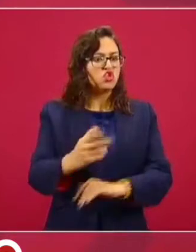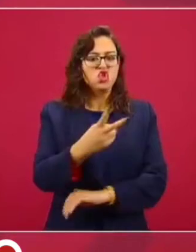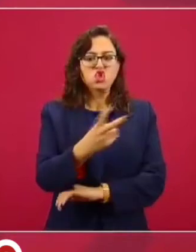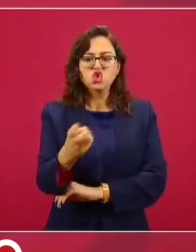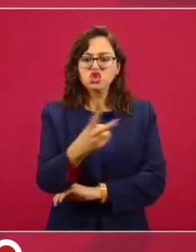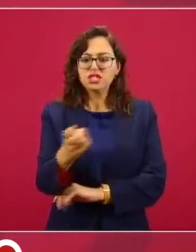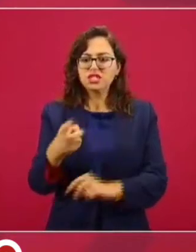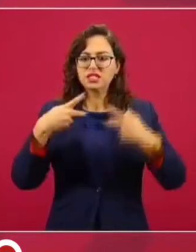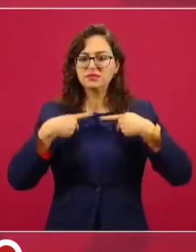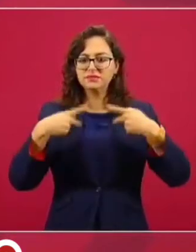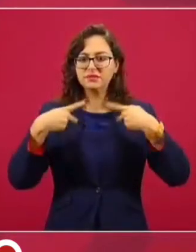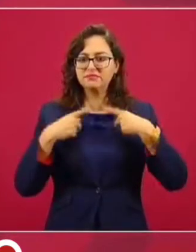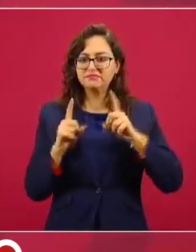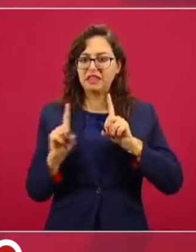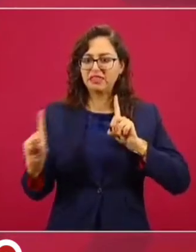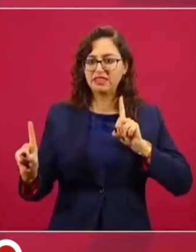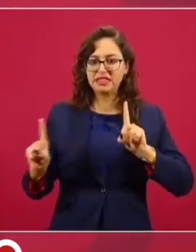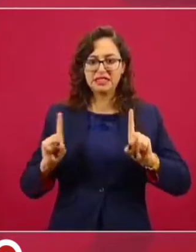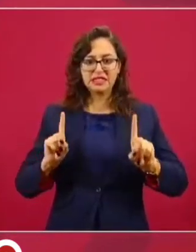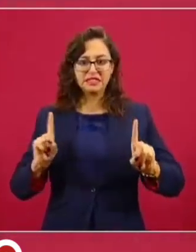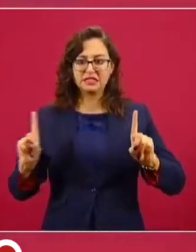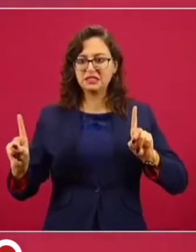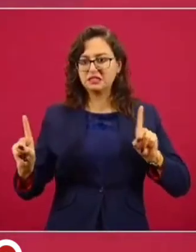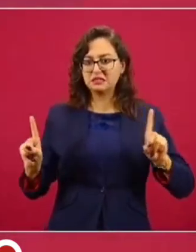sana distancia.